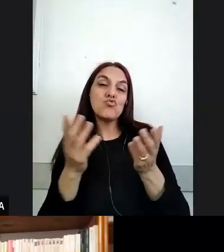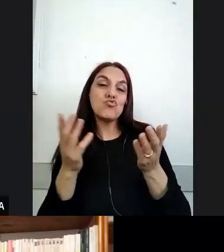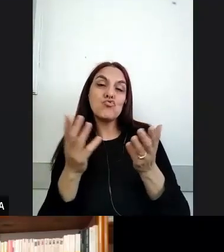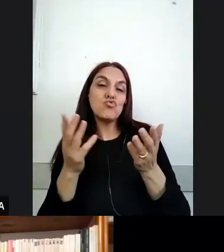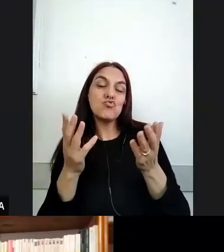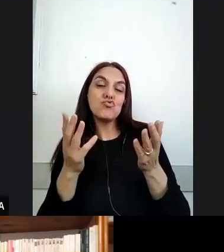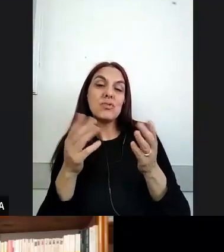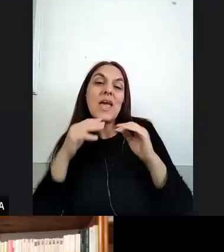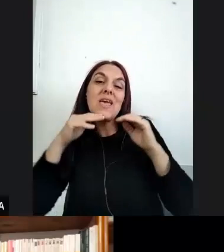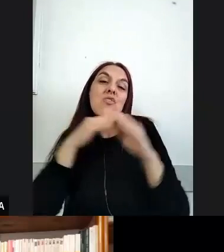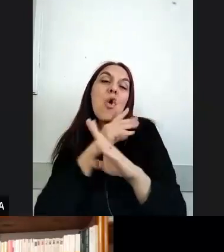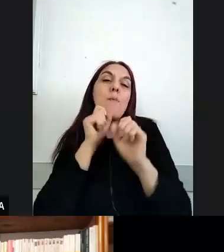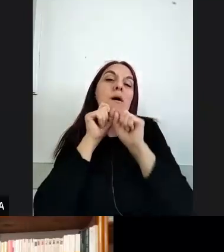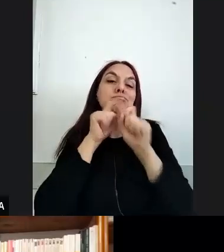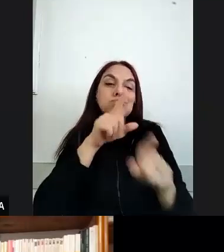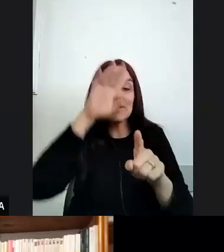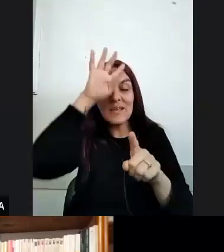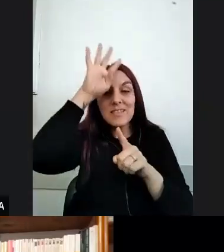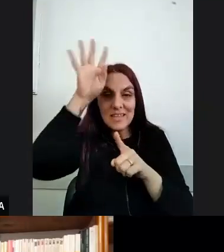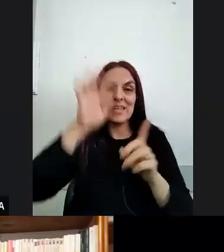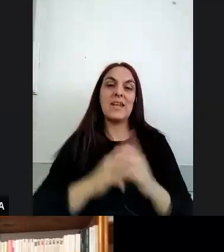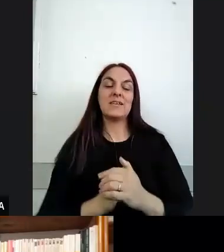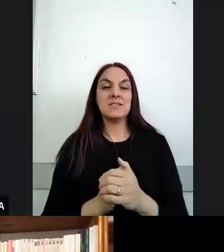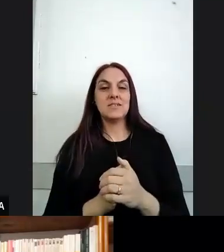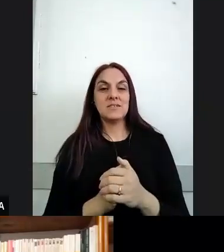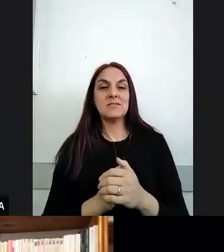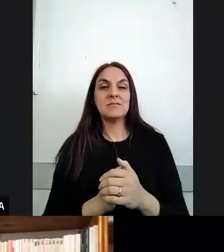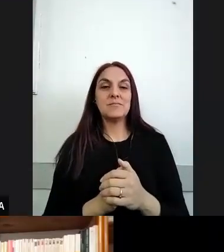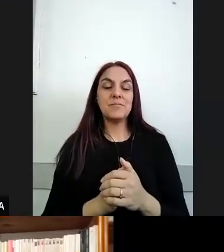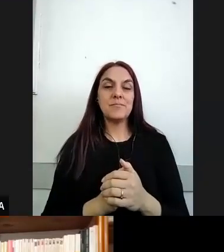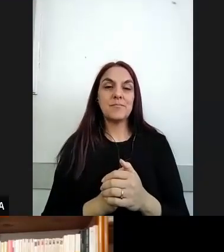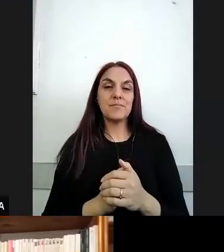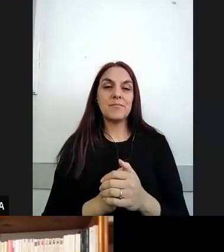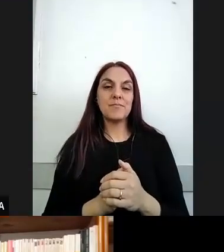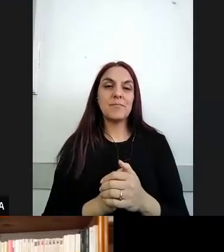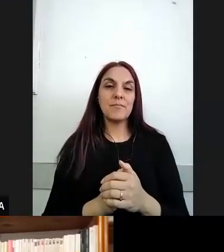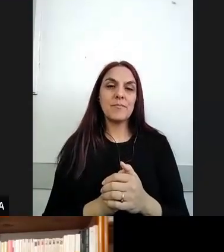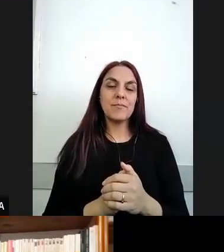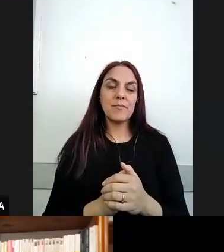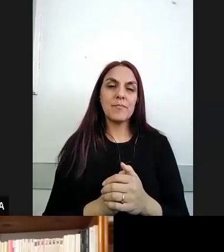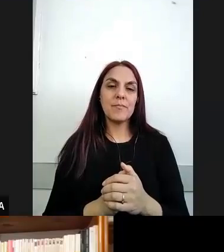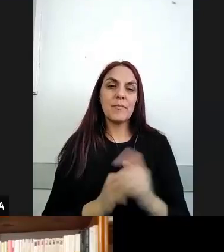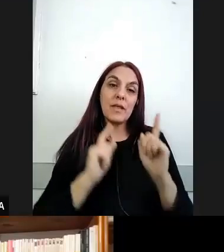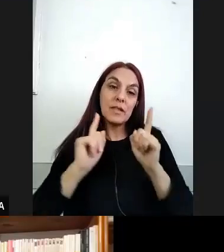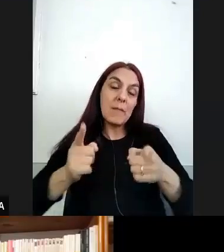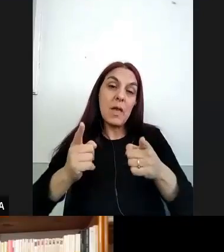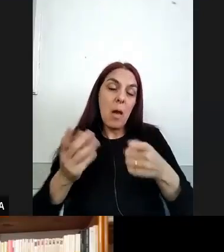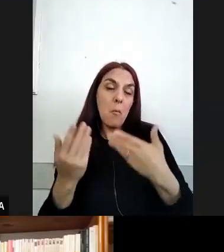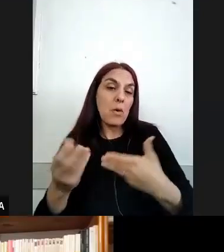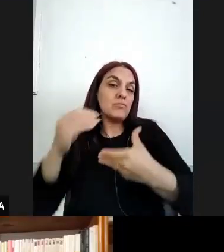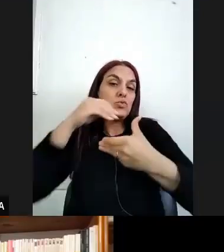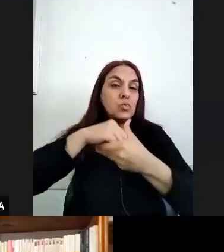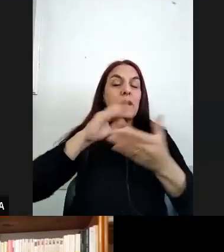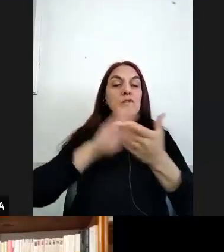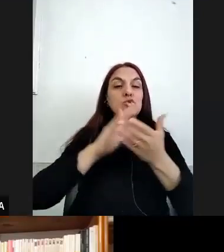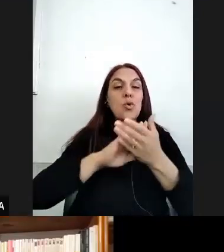lingüísticos que que se vinculen y se emparentan mucho con la debate la la discusión sobre las lenguas